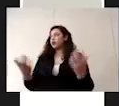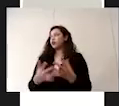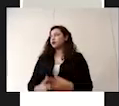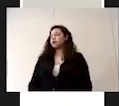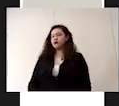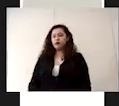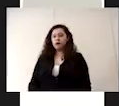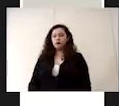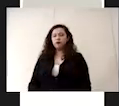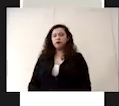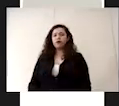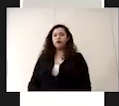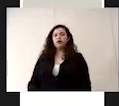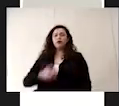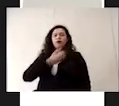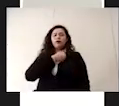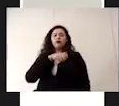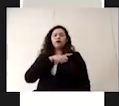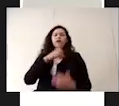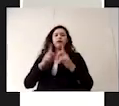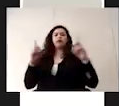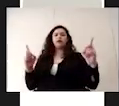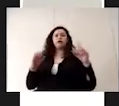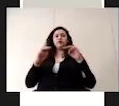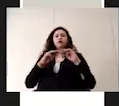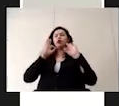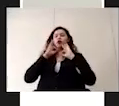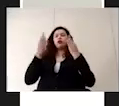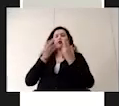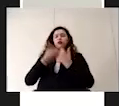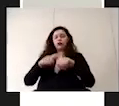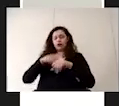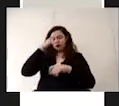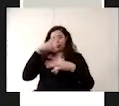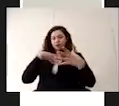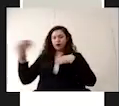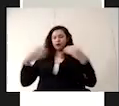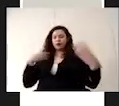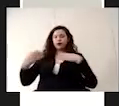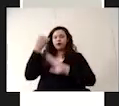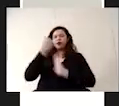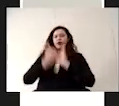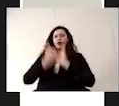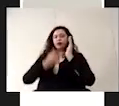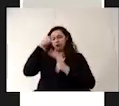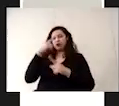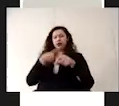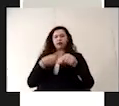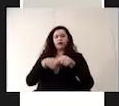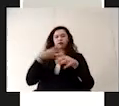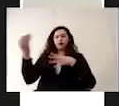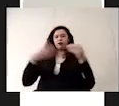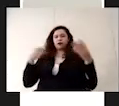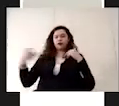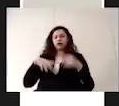La sana distancia es la medida social para disminuir el riesgo de contagio en la propagación de la enfermedad provocada por el